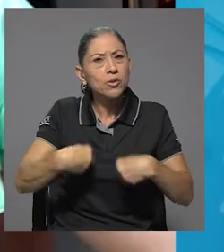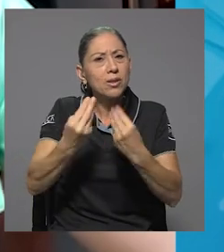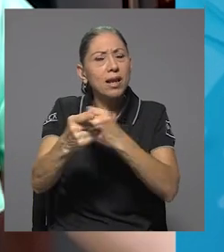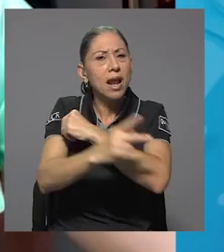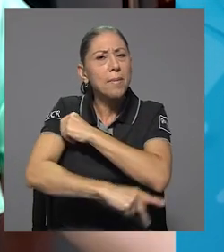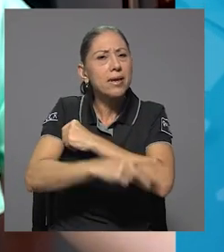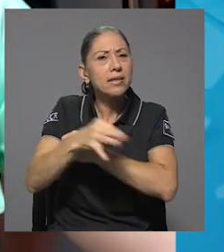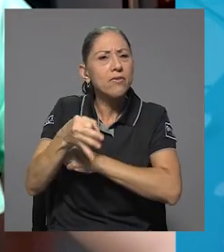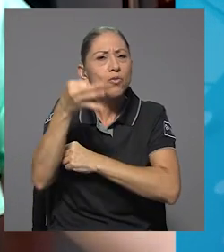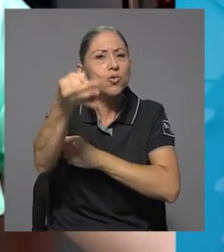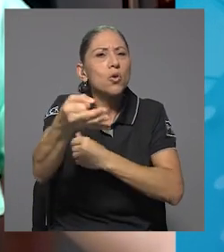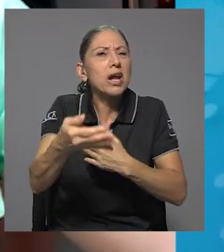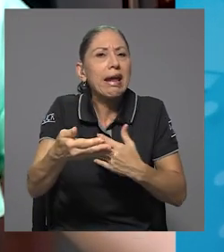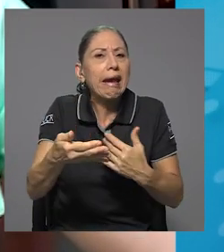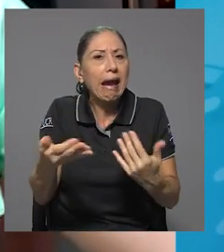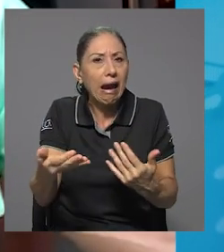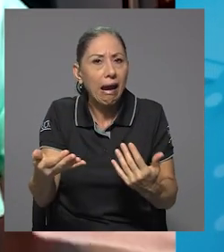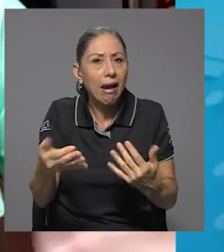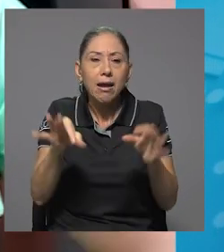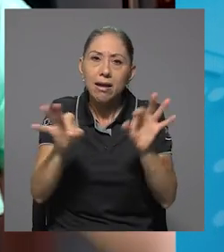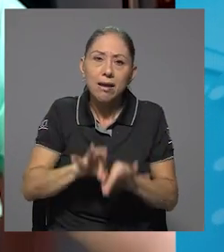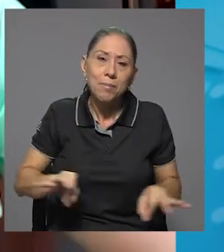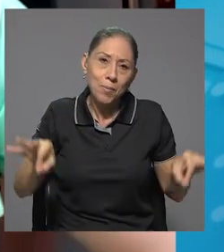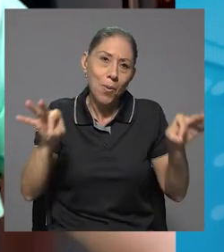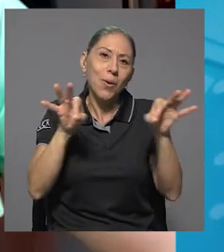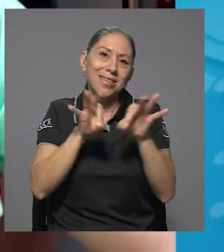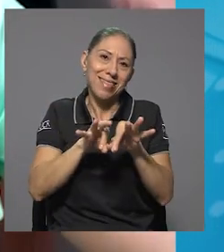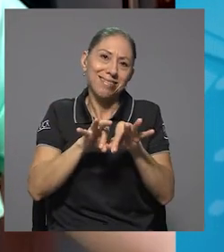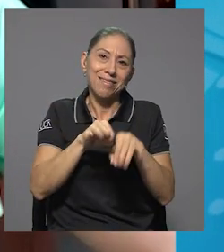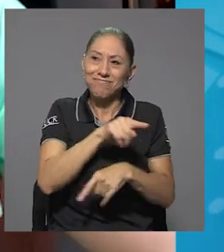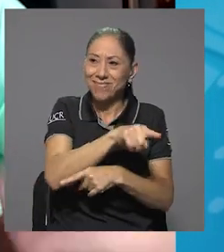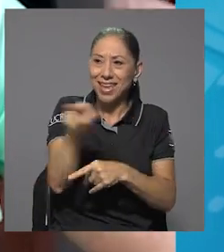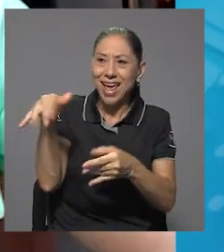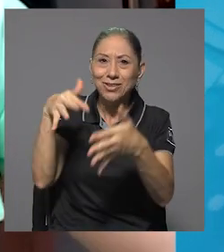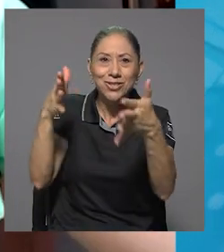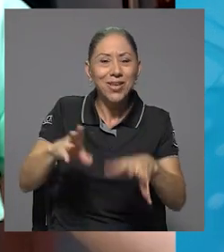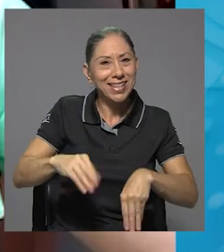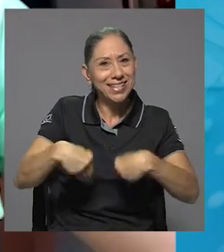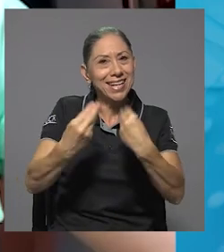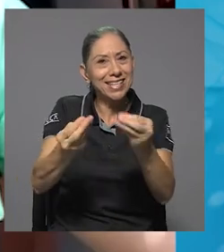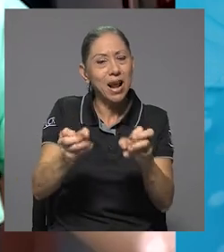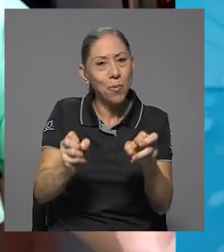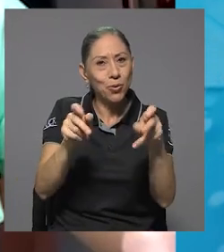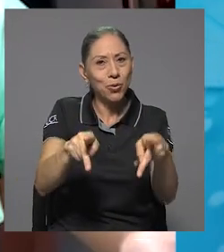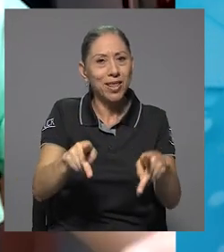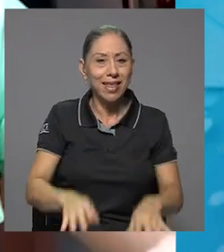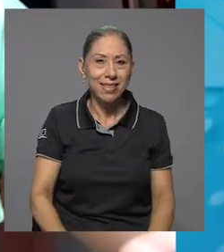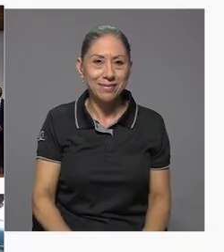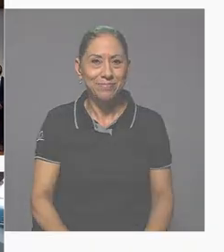eso es lo importante, que podamos brindarle a los estudiantes y a las estudiantes esta oportunidad.